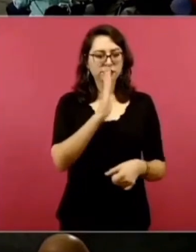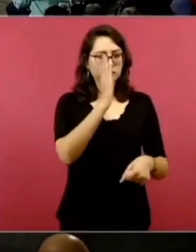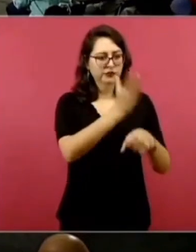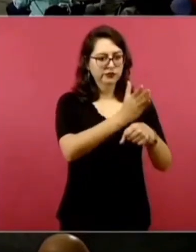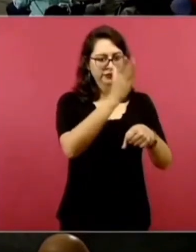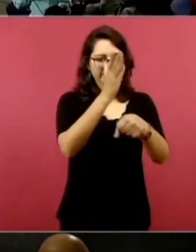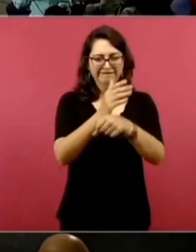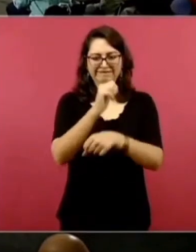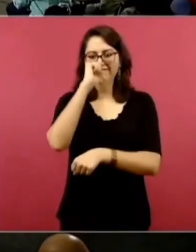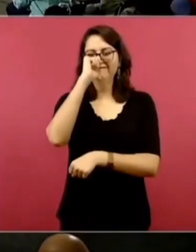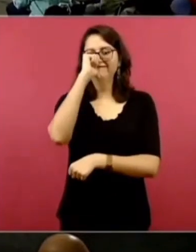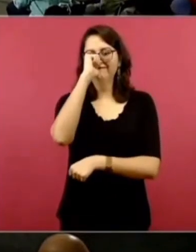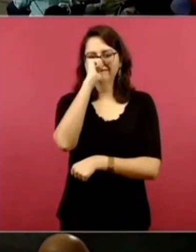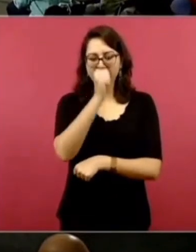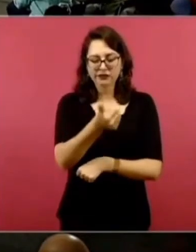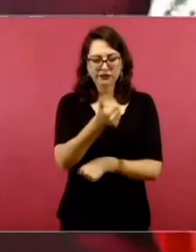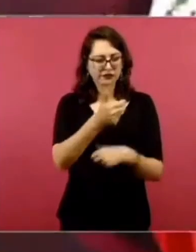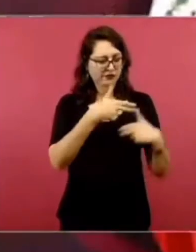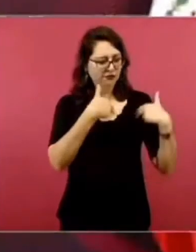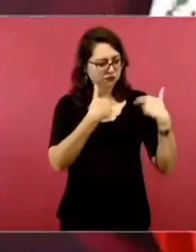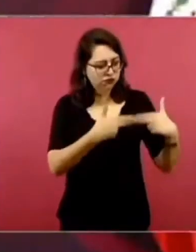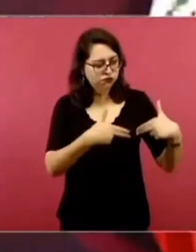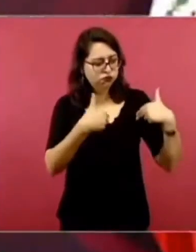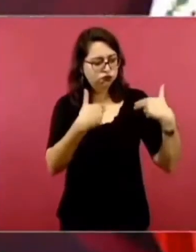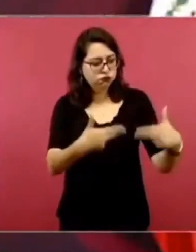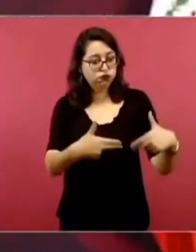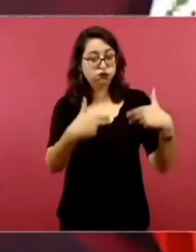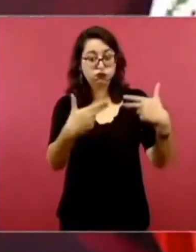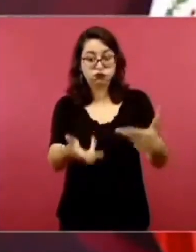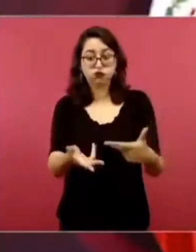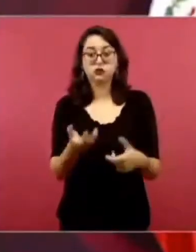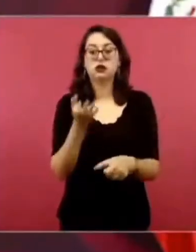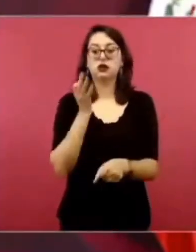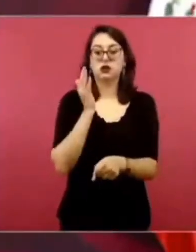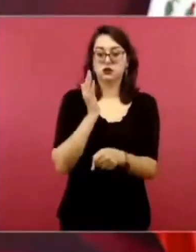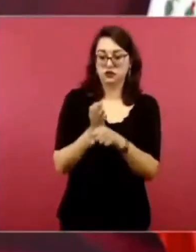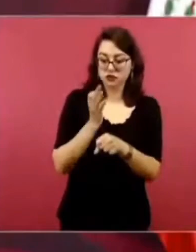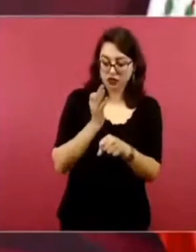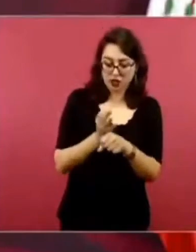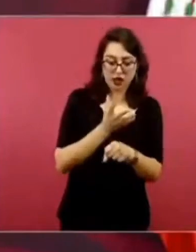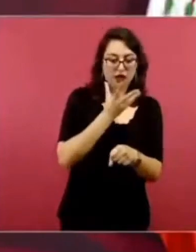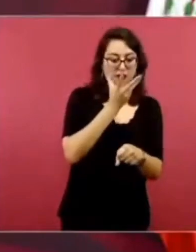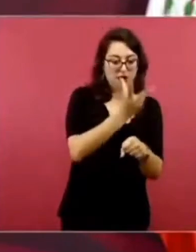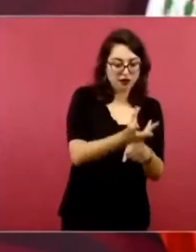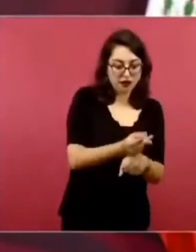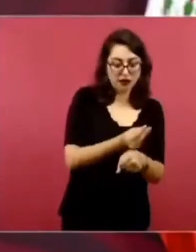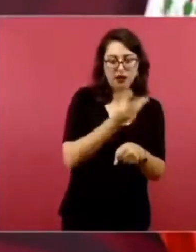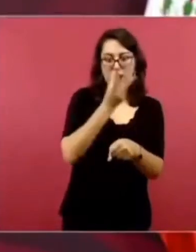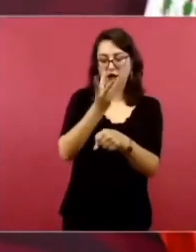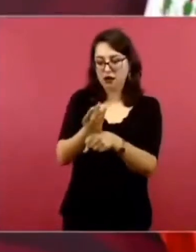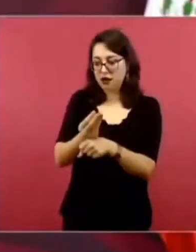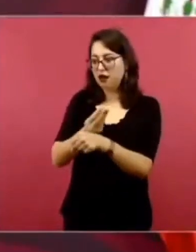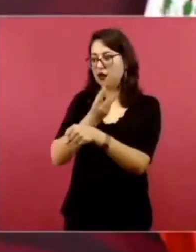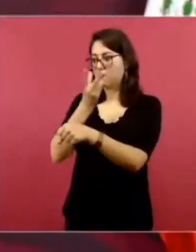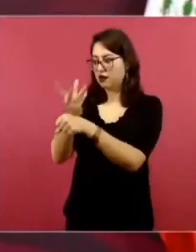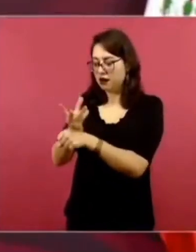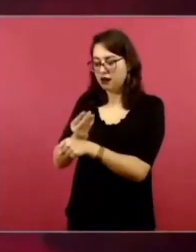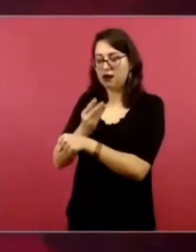frutos podridos, pero ya vamos bajando